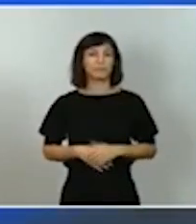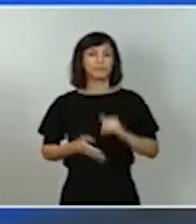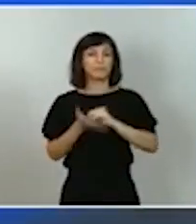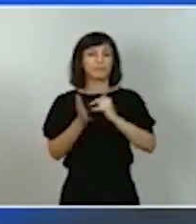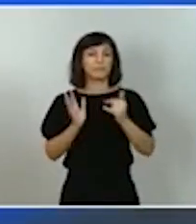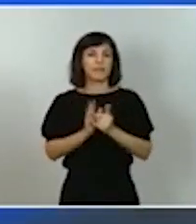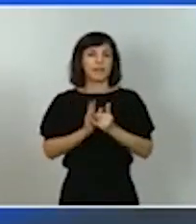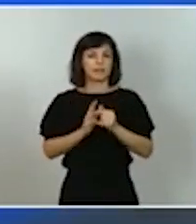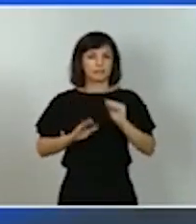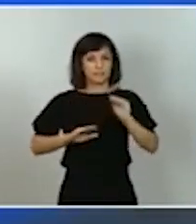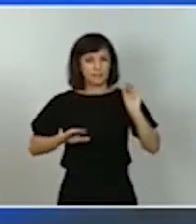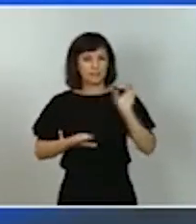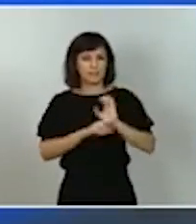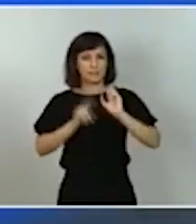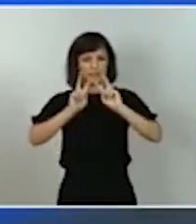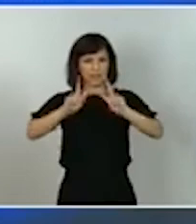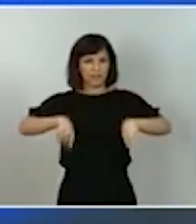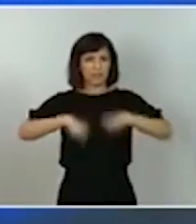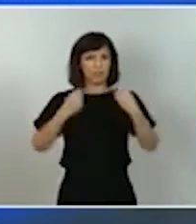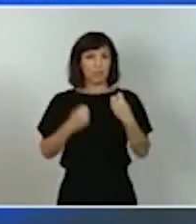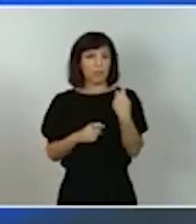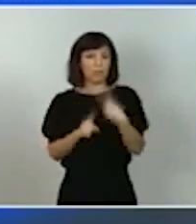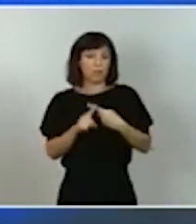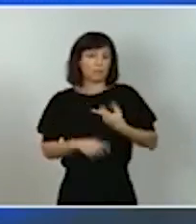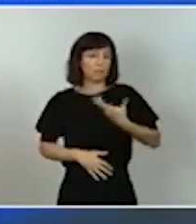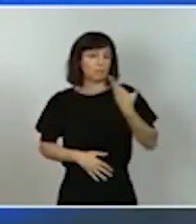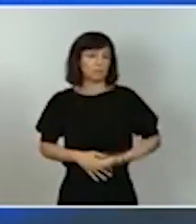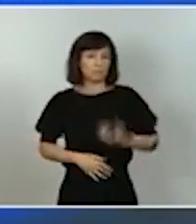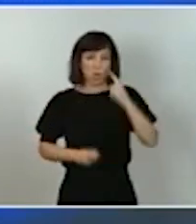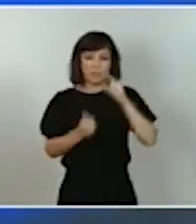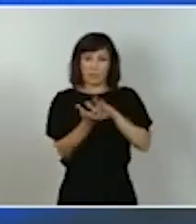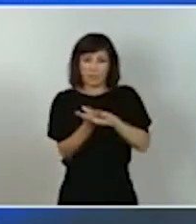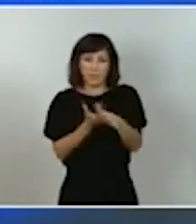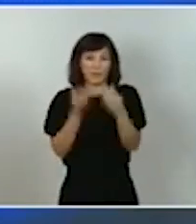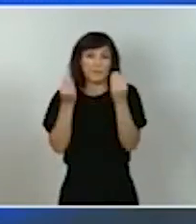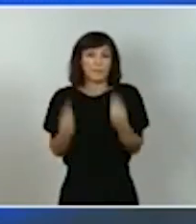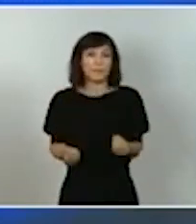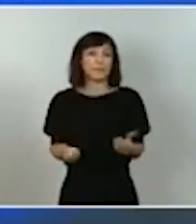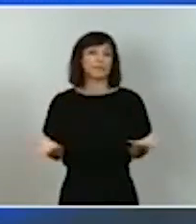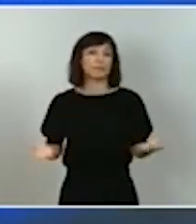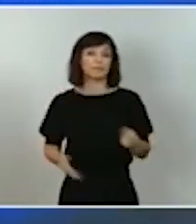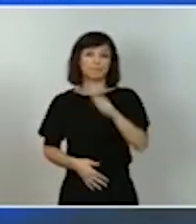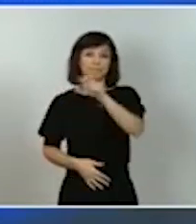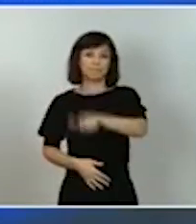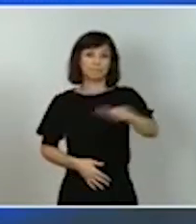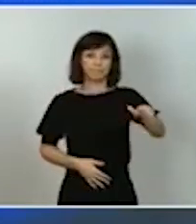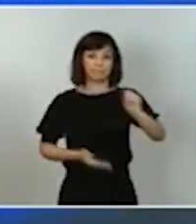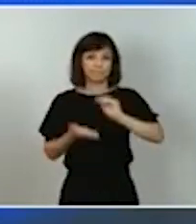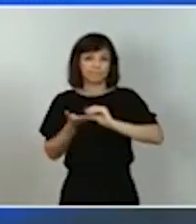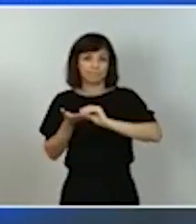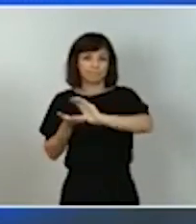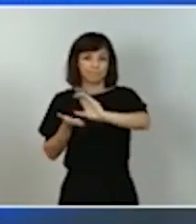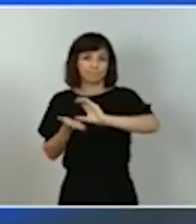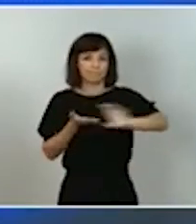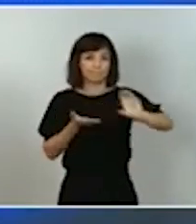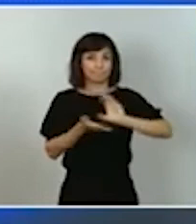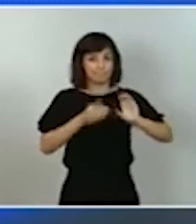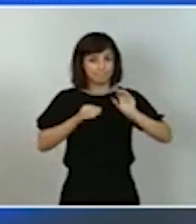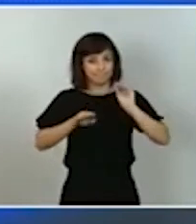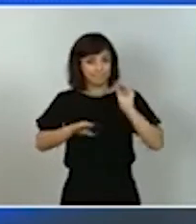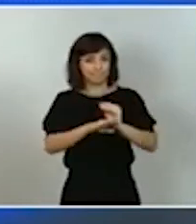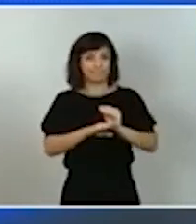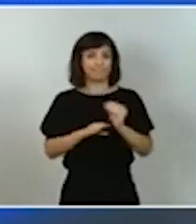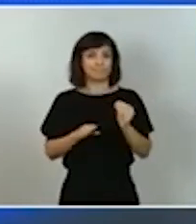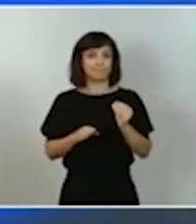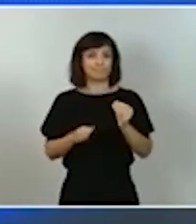impacto deseado ese tiene que ser la inversión en capital humano lo que incluye el plan es el plan